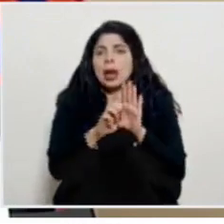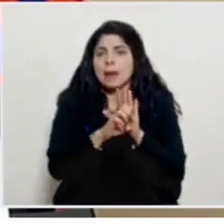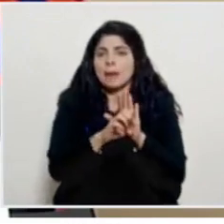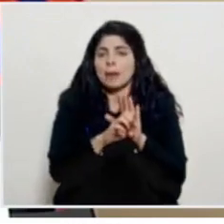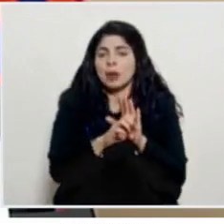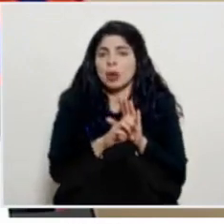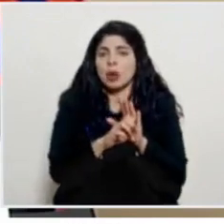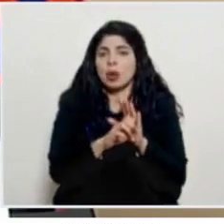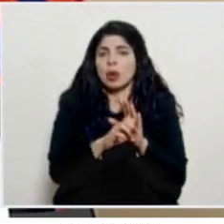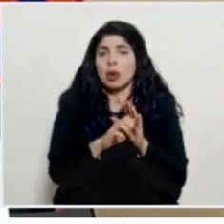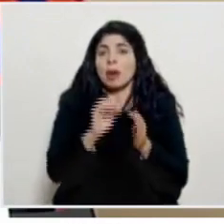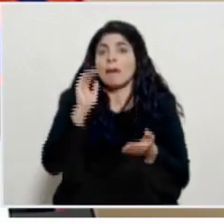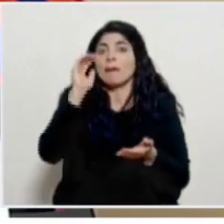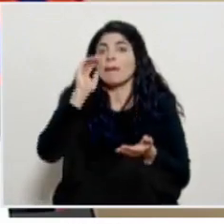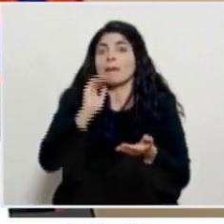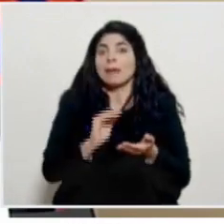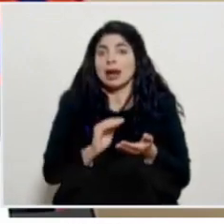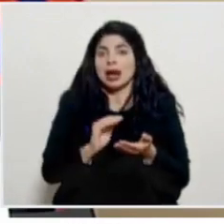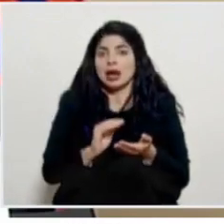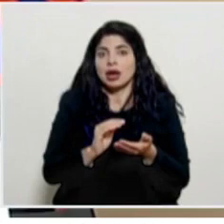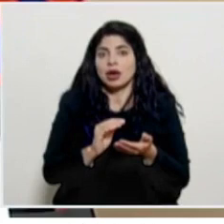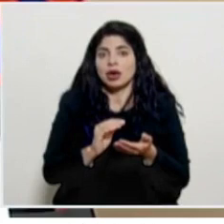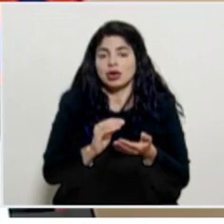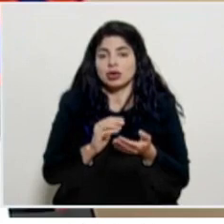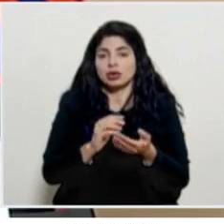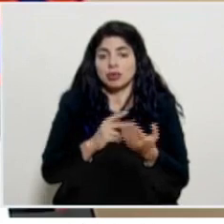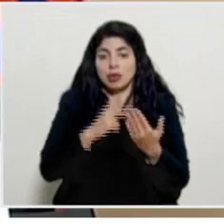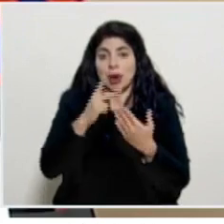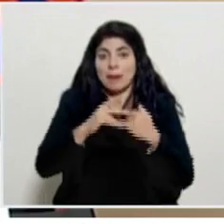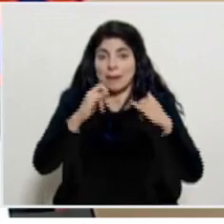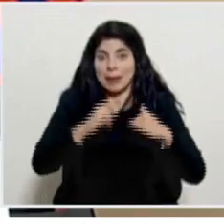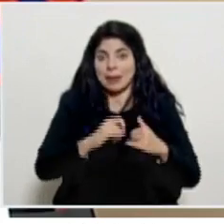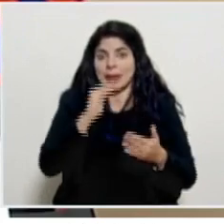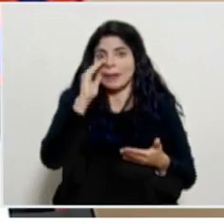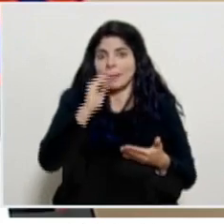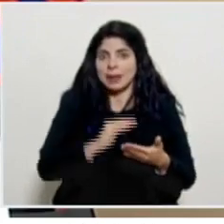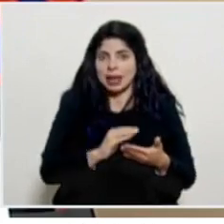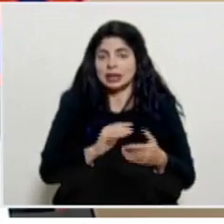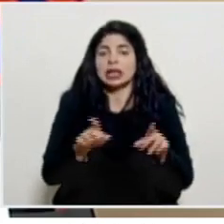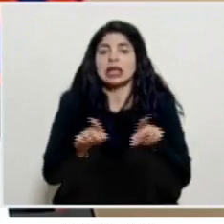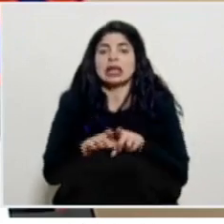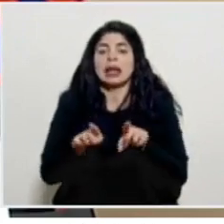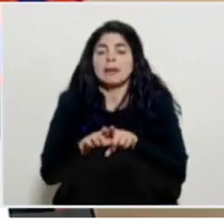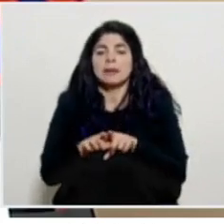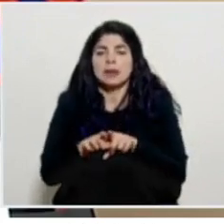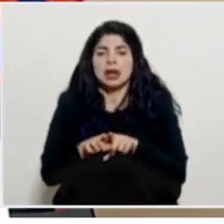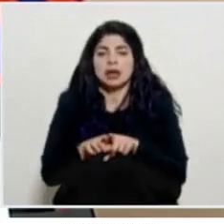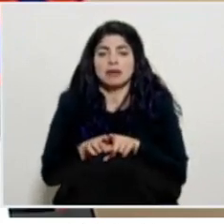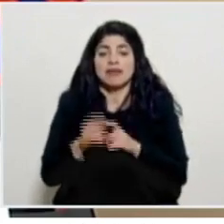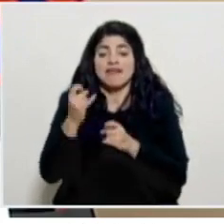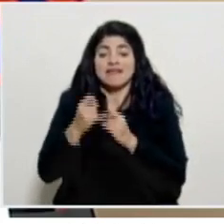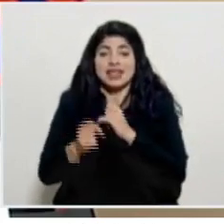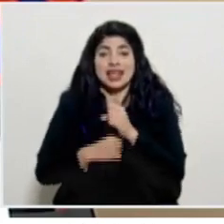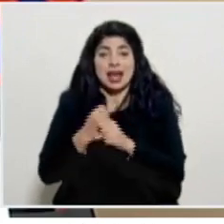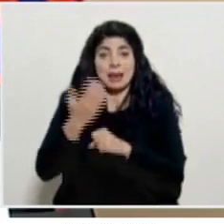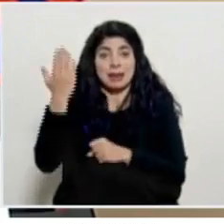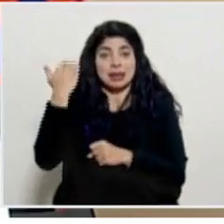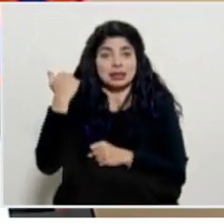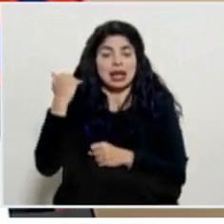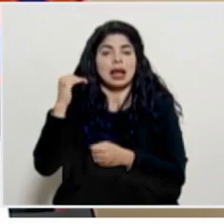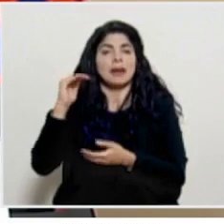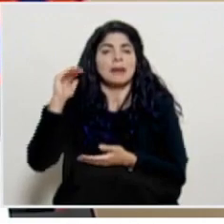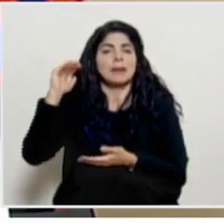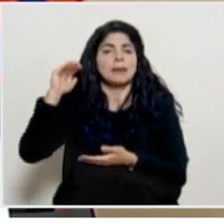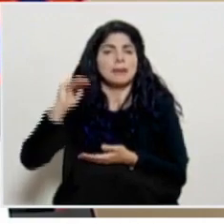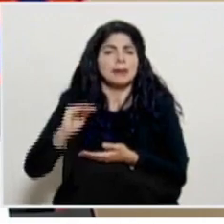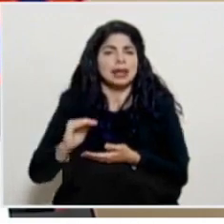baja respecto a visitas anteriores al programa permanente e incluso también respecto a el fin de año anterior una